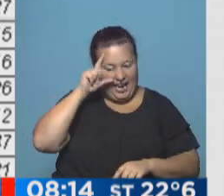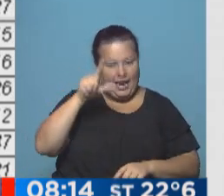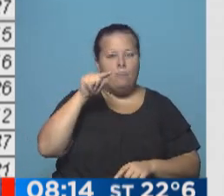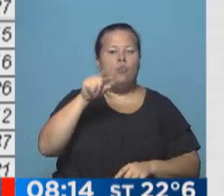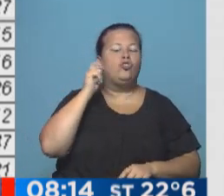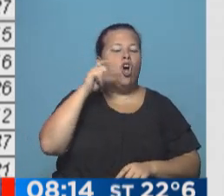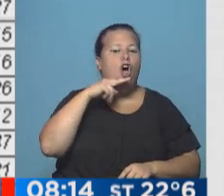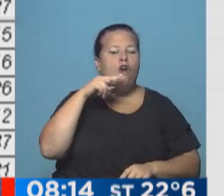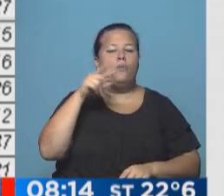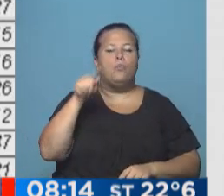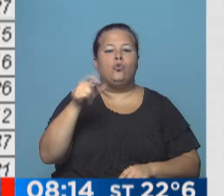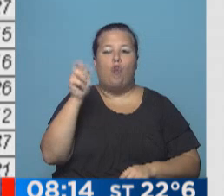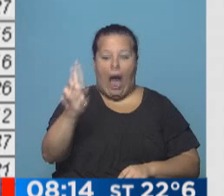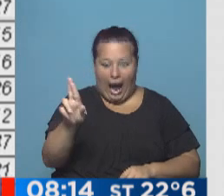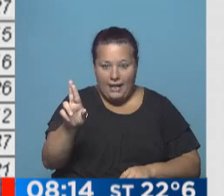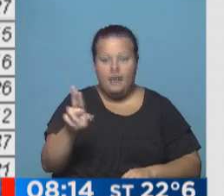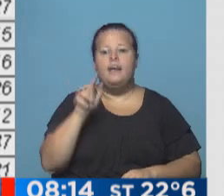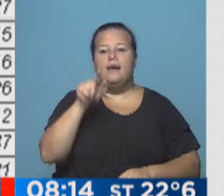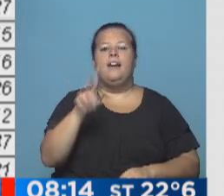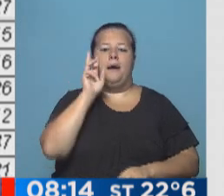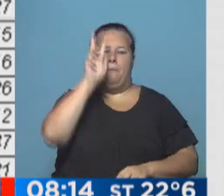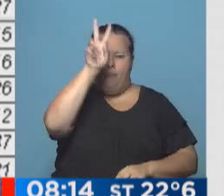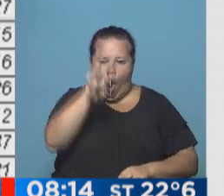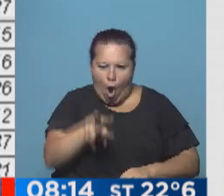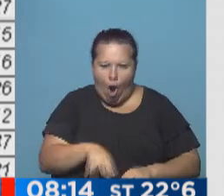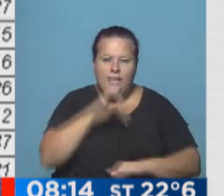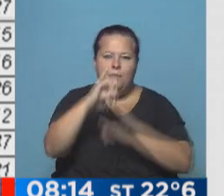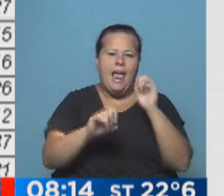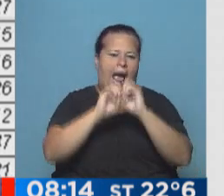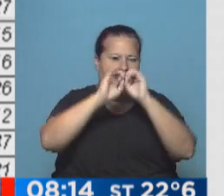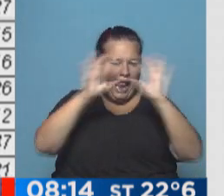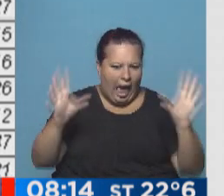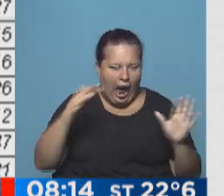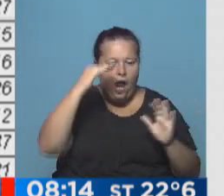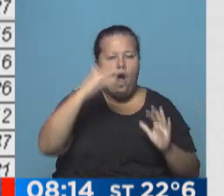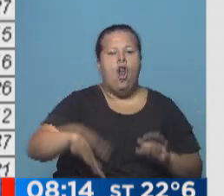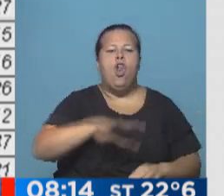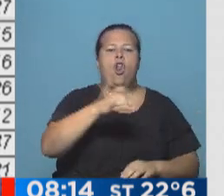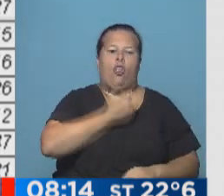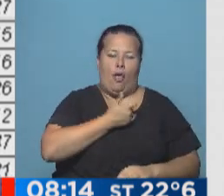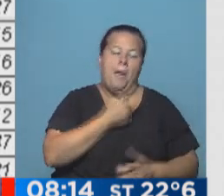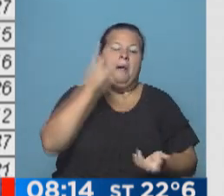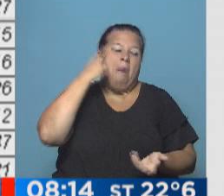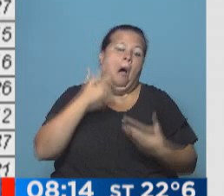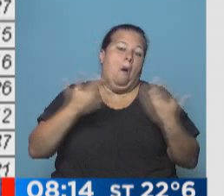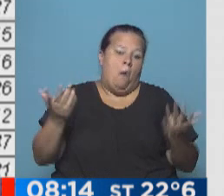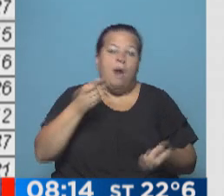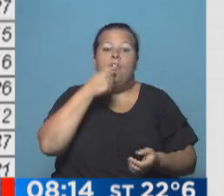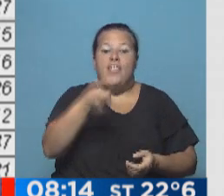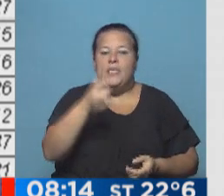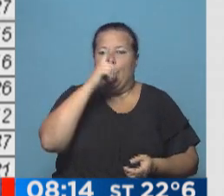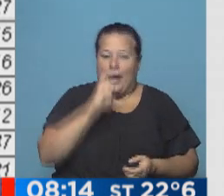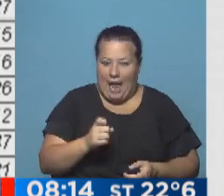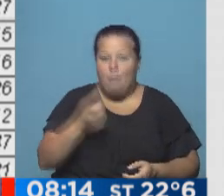enre.gov.ar y allí vas a tener el detalle de la localidad. Claro, uno puede pensar, bueno, por ejemplo, dice